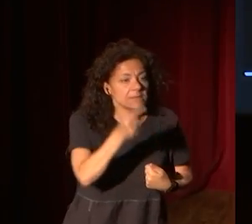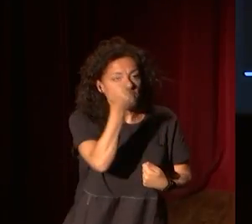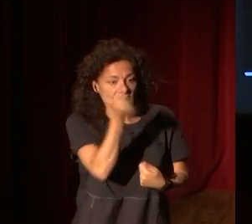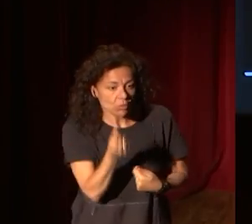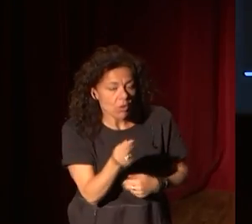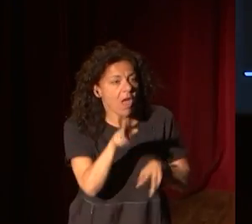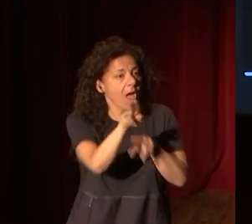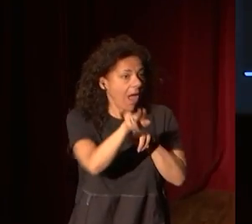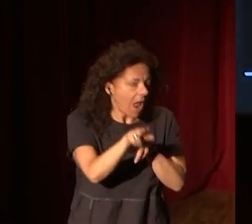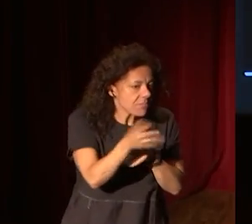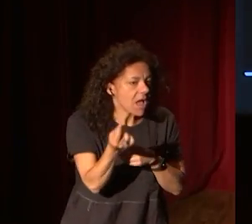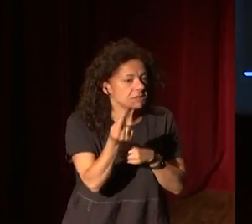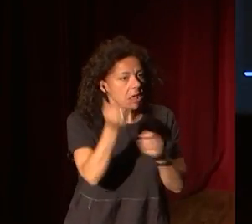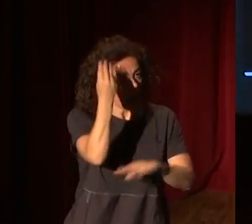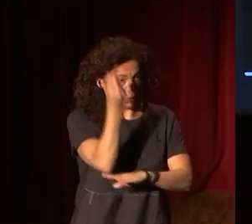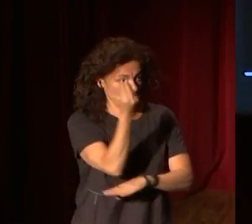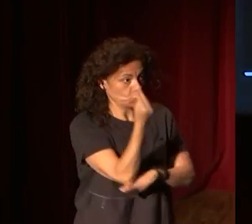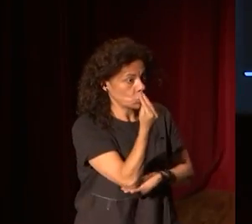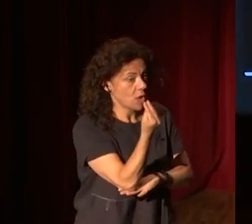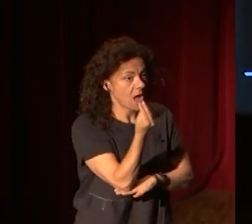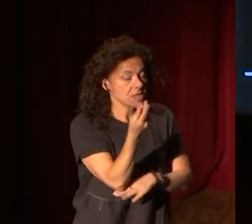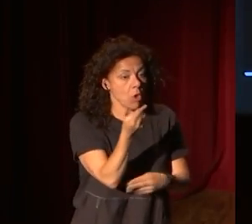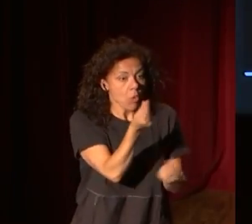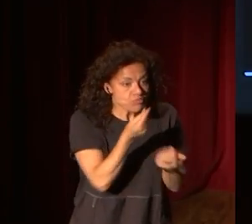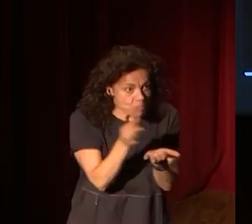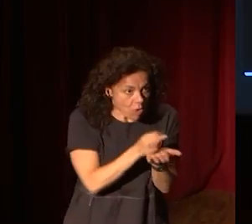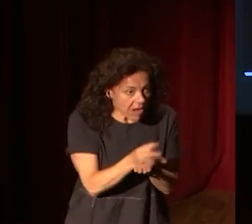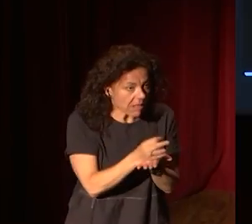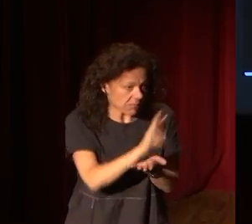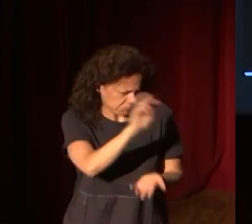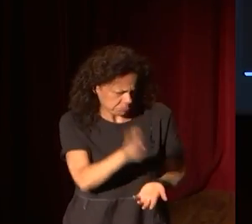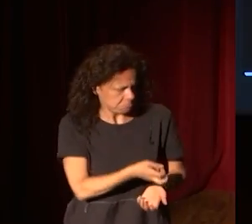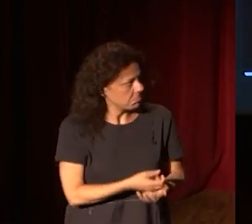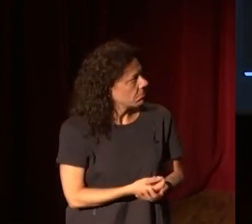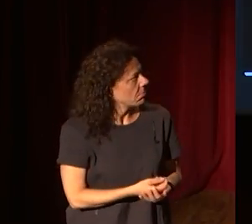almas, esculturas, monedas, etcétera. Vale.